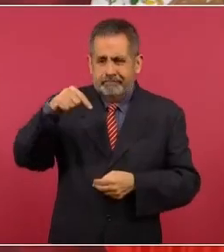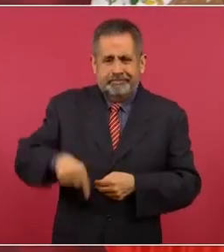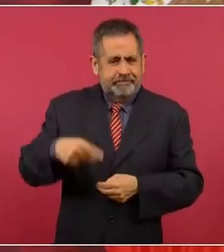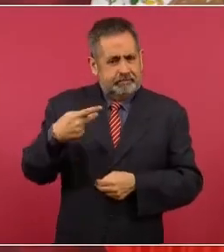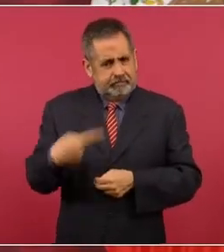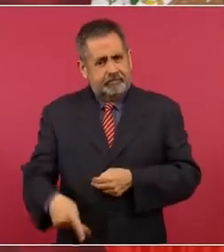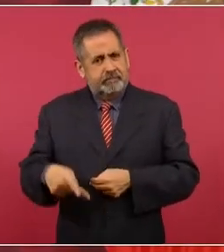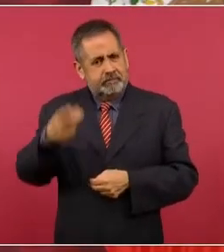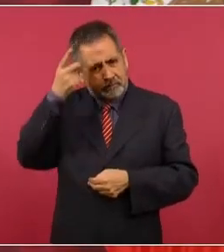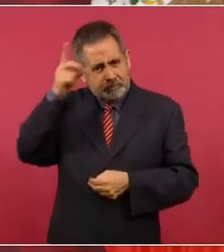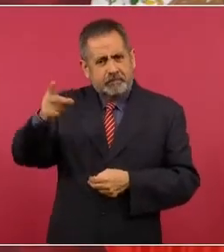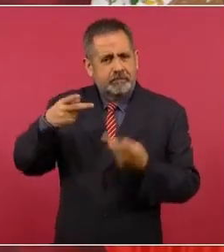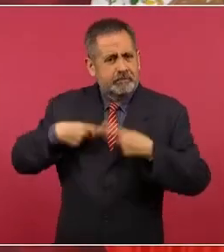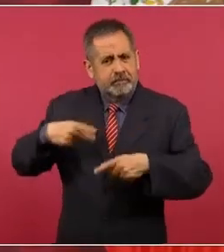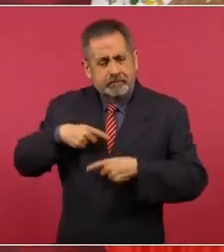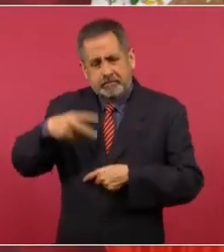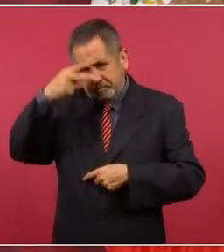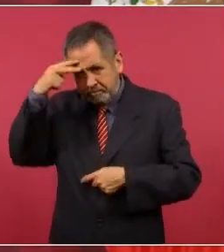mexicanos,